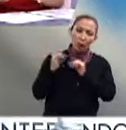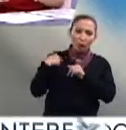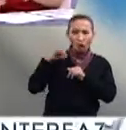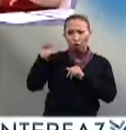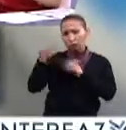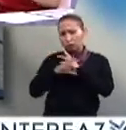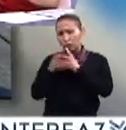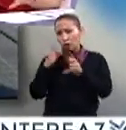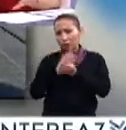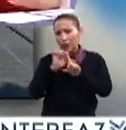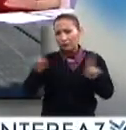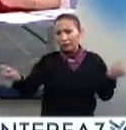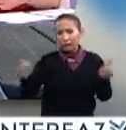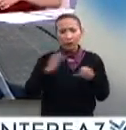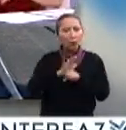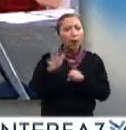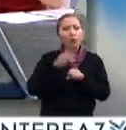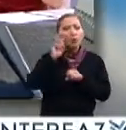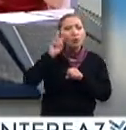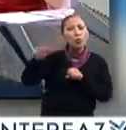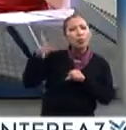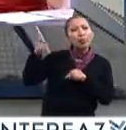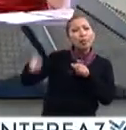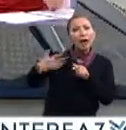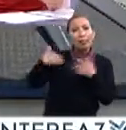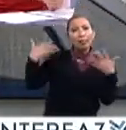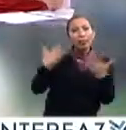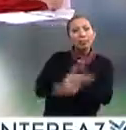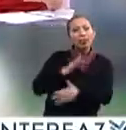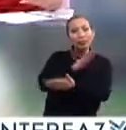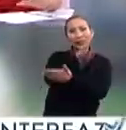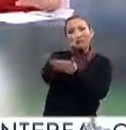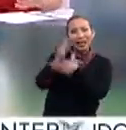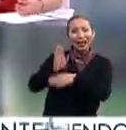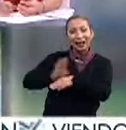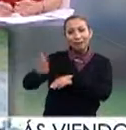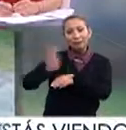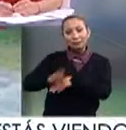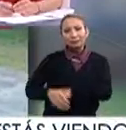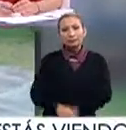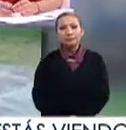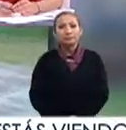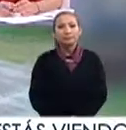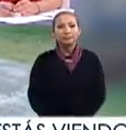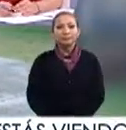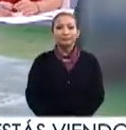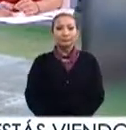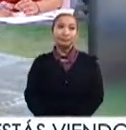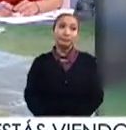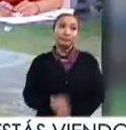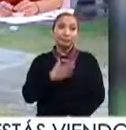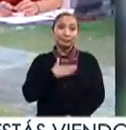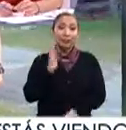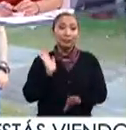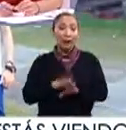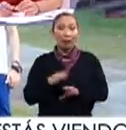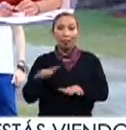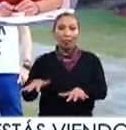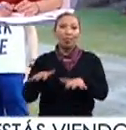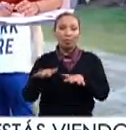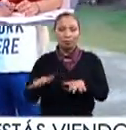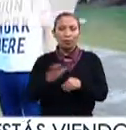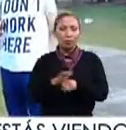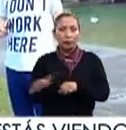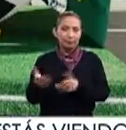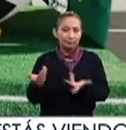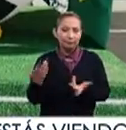otras cosas diferentes. ¿Qué fue lo que más te impactó cuando llegaste a Sao Paulo? Sí, bueno, lo que más me impactó